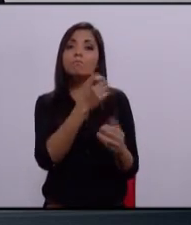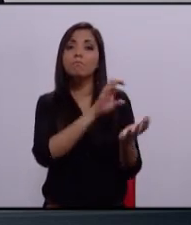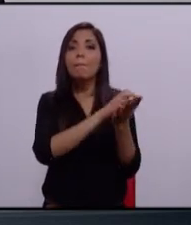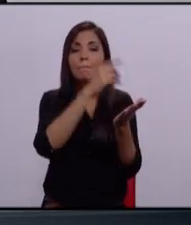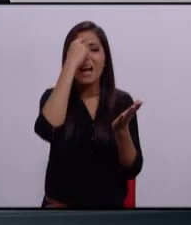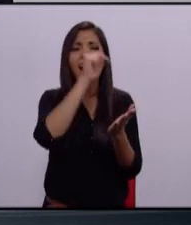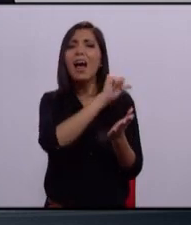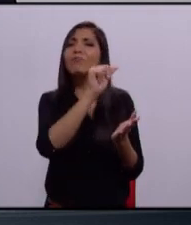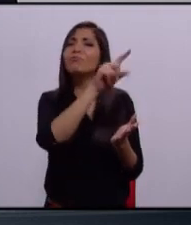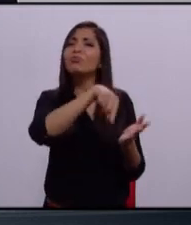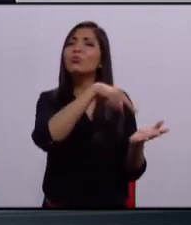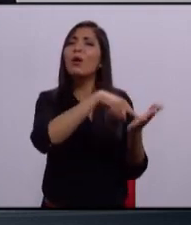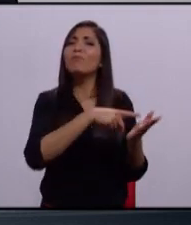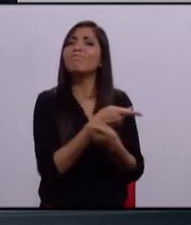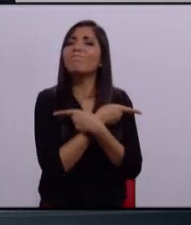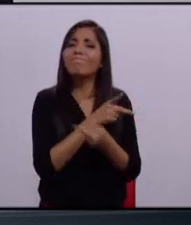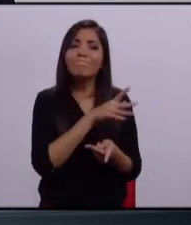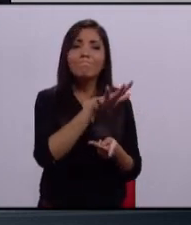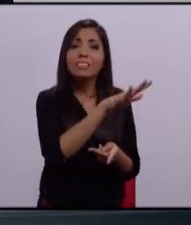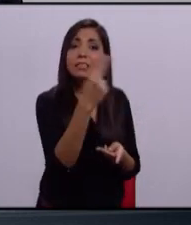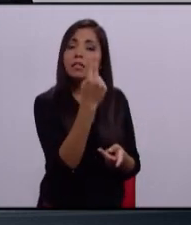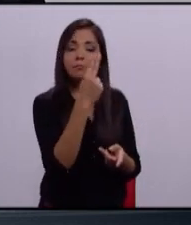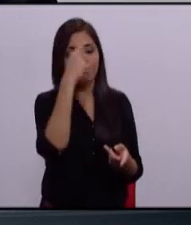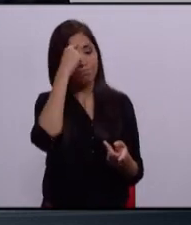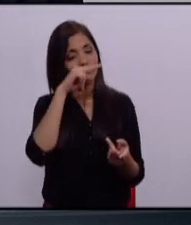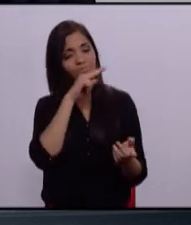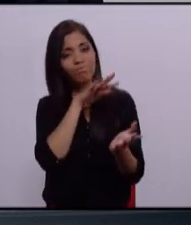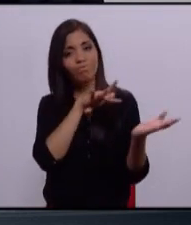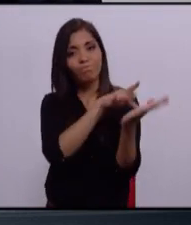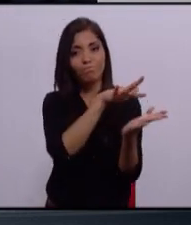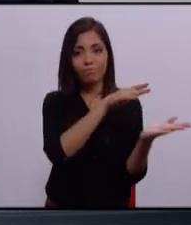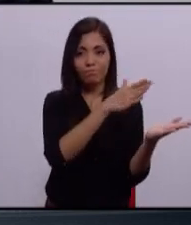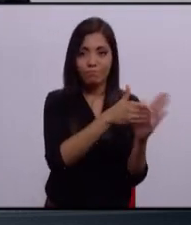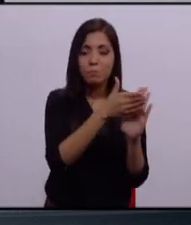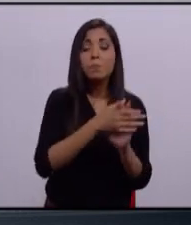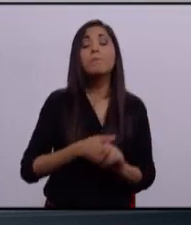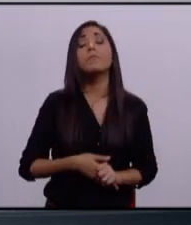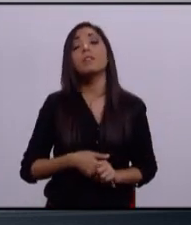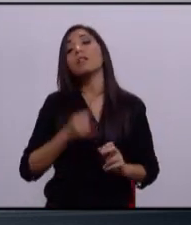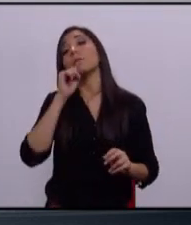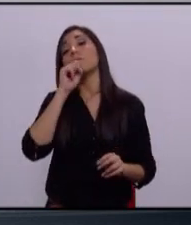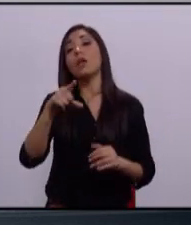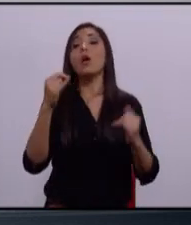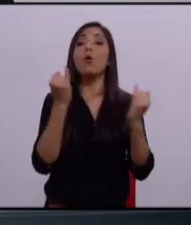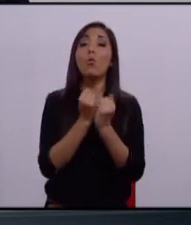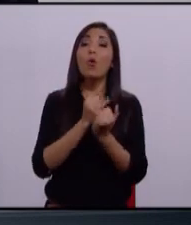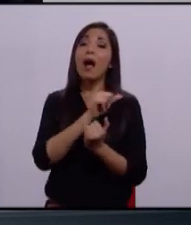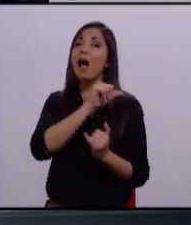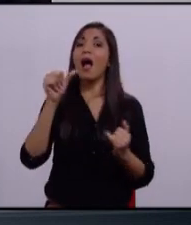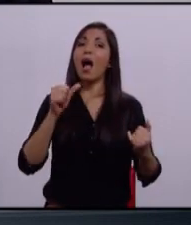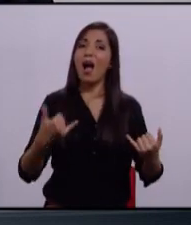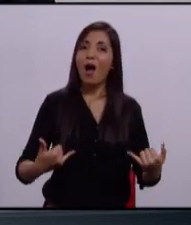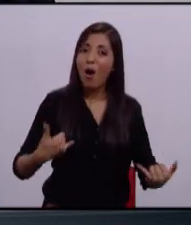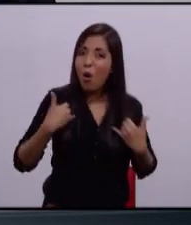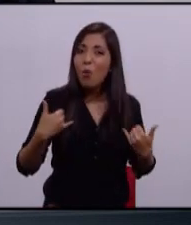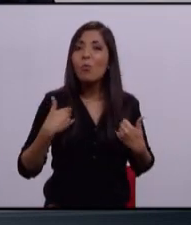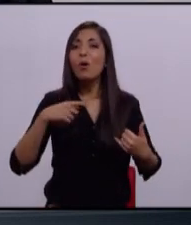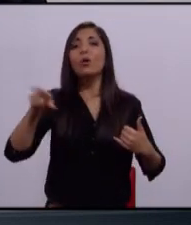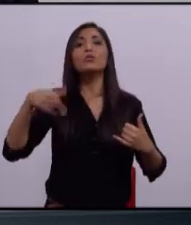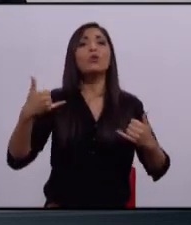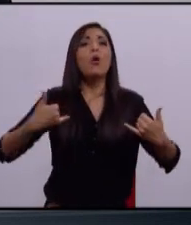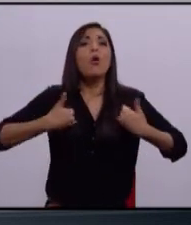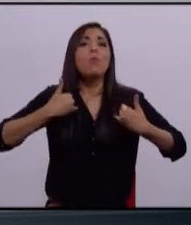zonas marginadas y en zonas donde se requiere y se necesita. También le daremos al emprendurismo, a los jóvenes, a los jóvenes que salen de las